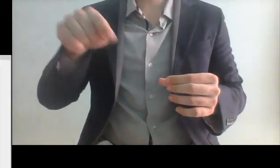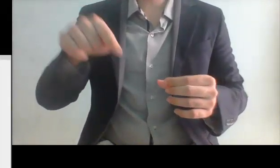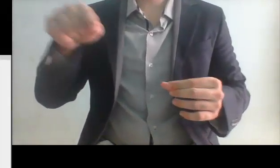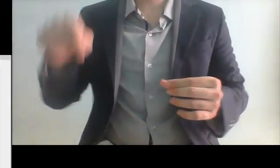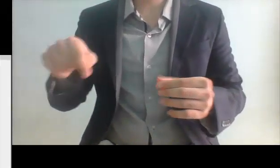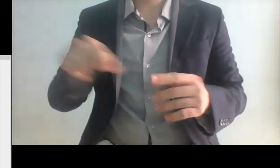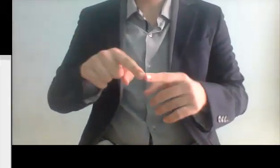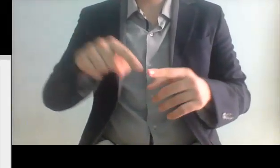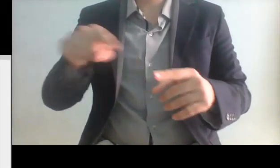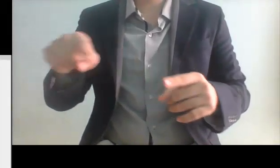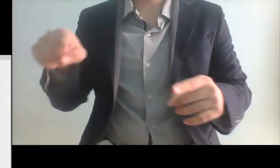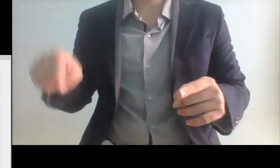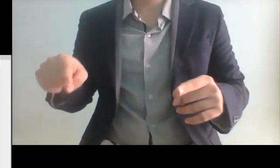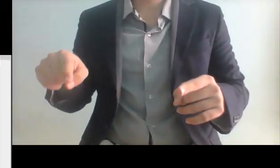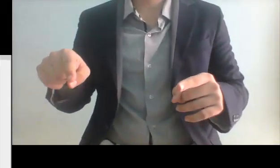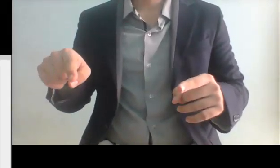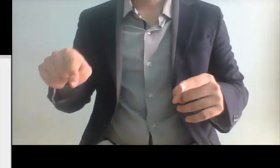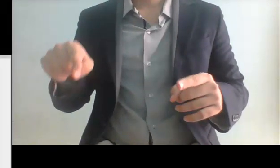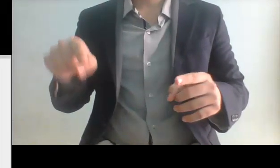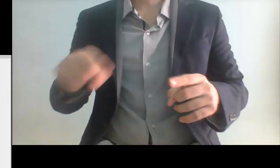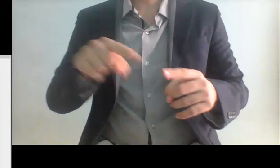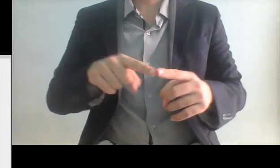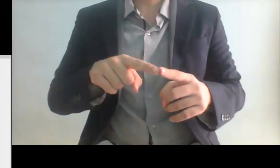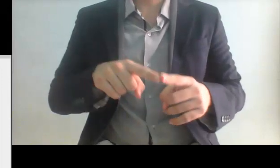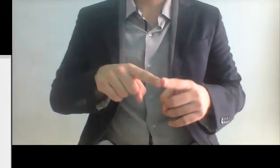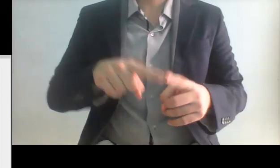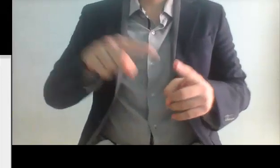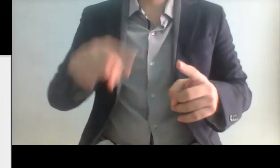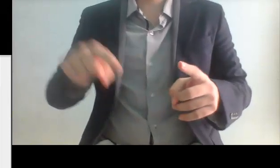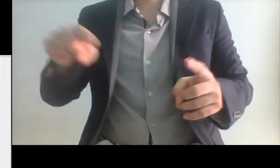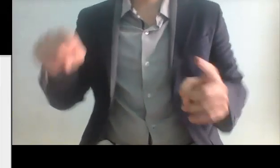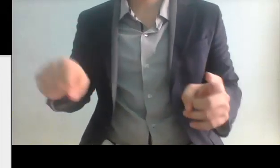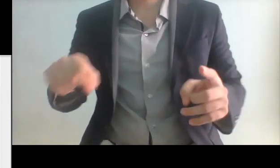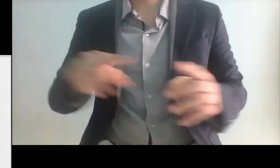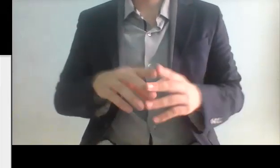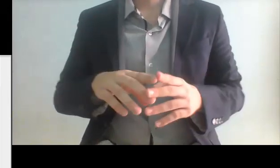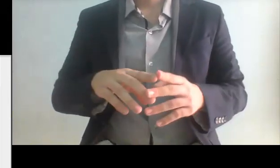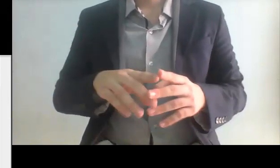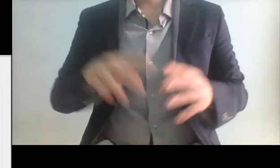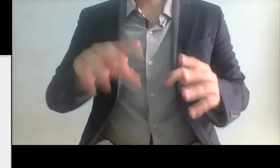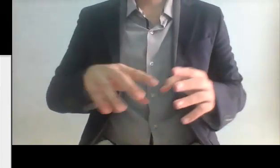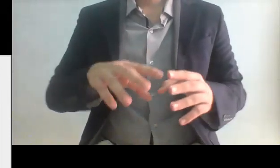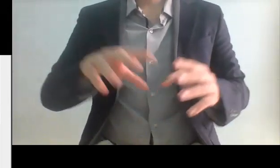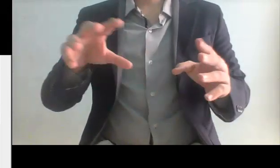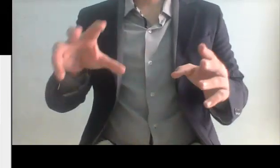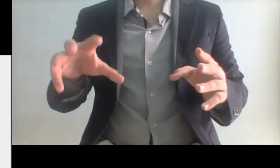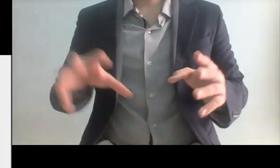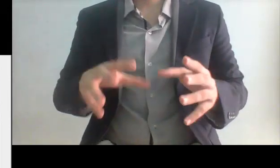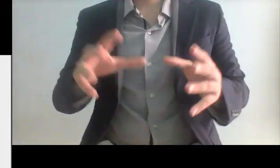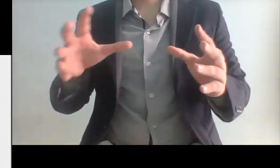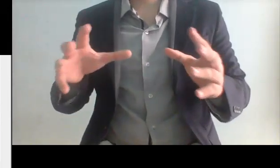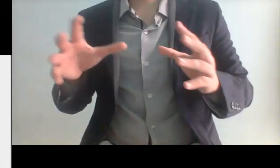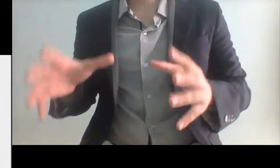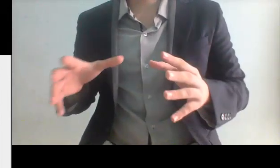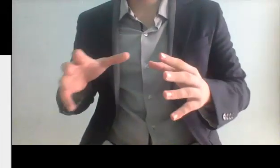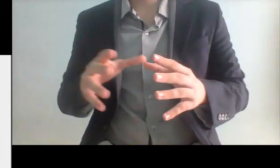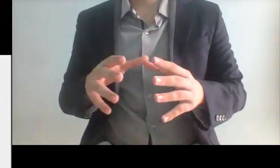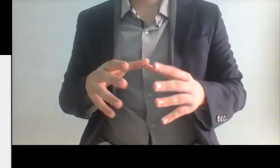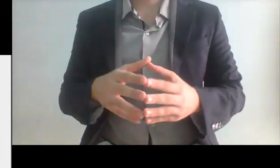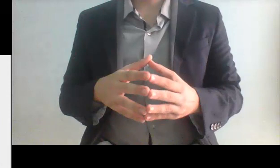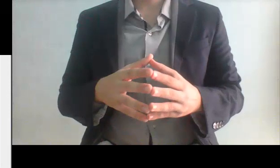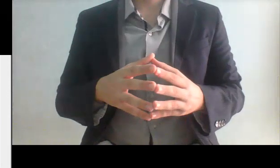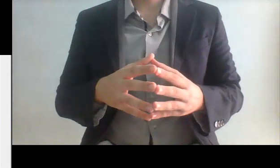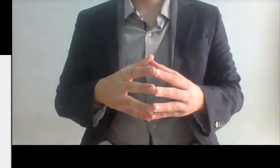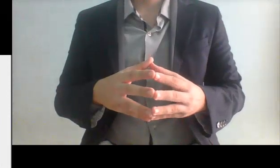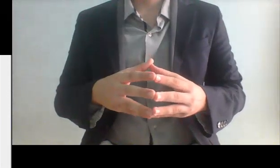Secretaría de del Crédito Público a la reforma energética que dieron básicamente nuestros pozos petroleros que dieron los lugares exactos